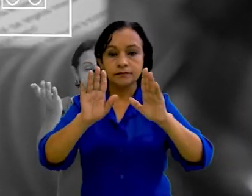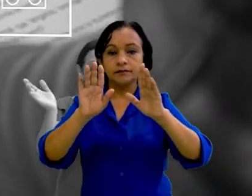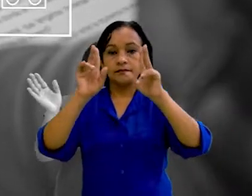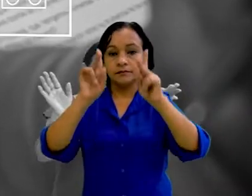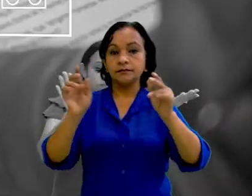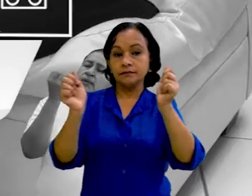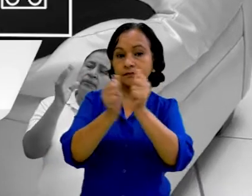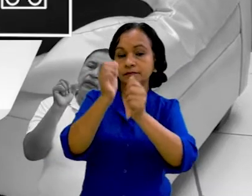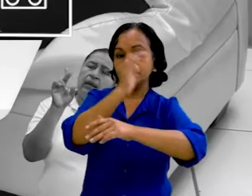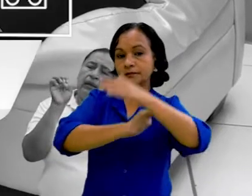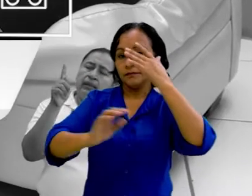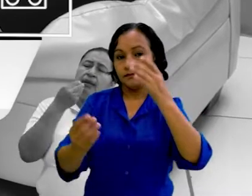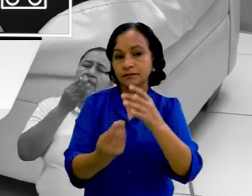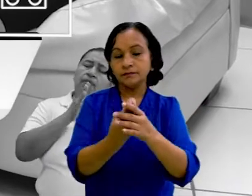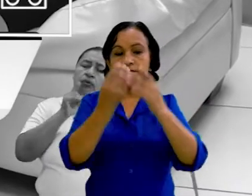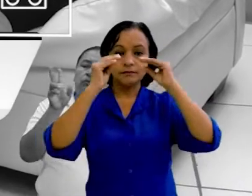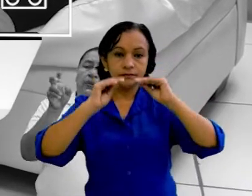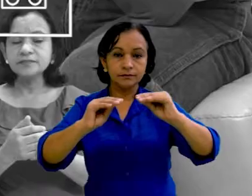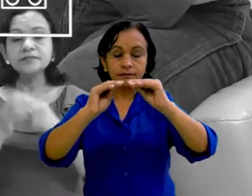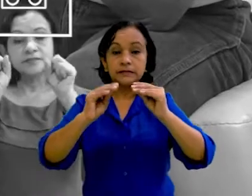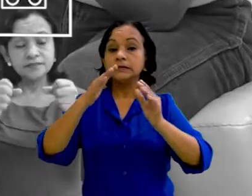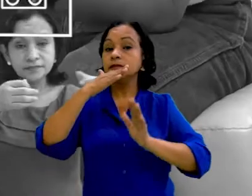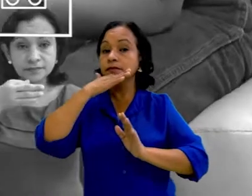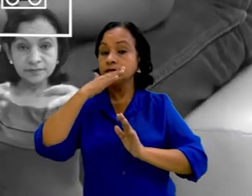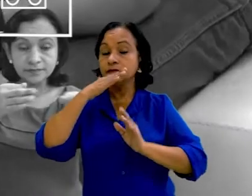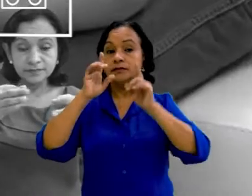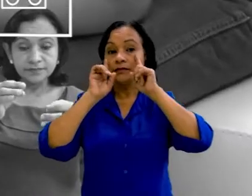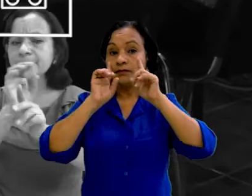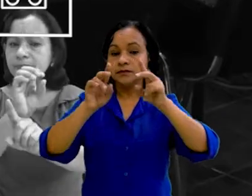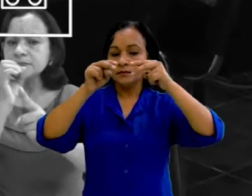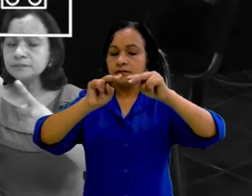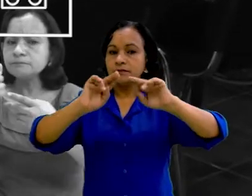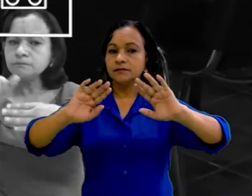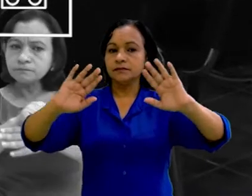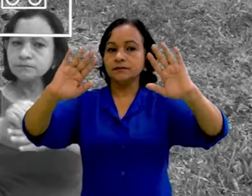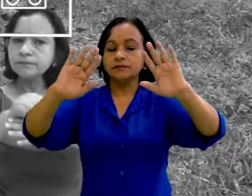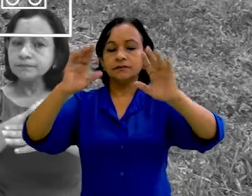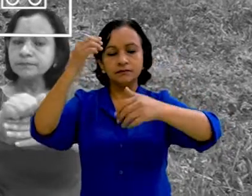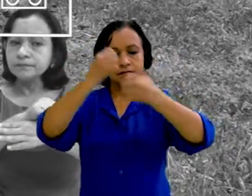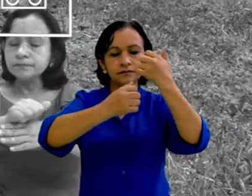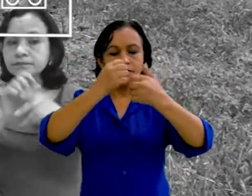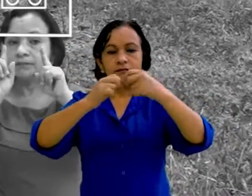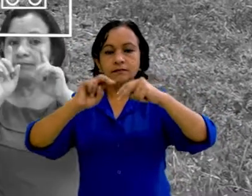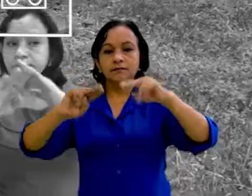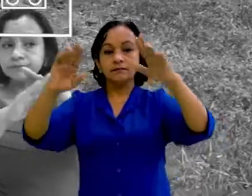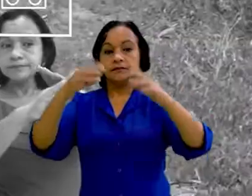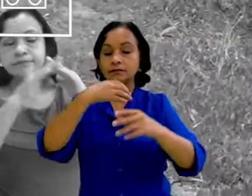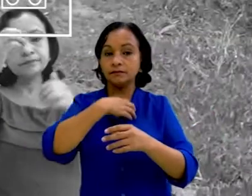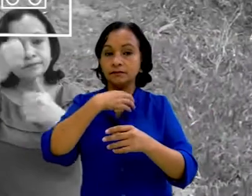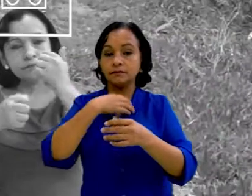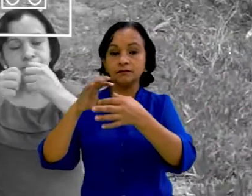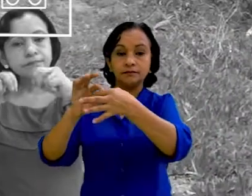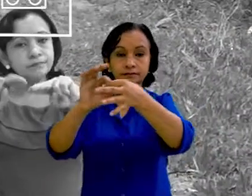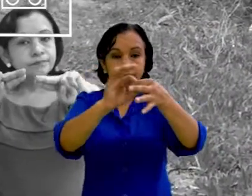inclusión de personas con discapacidad, la educación en emergencias, la protección del medio ambiente, prevención de desastres y el protagonismo